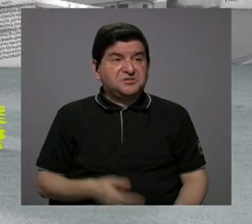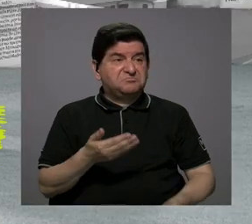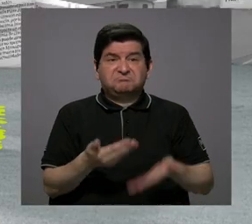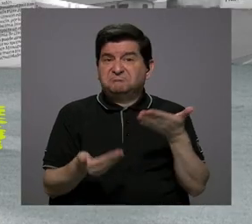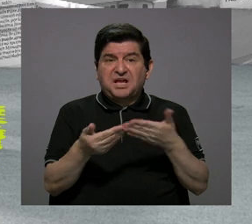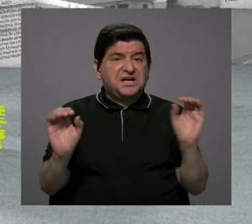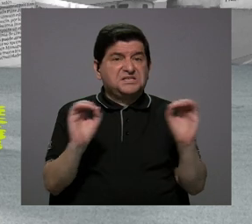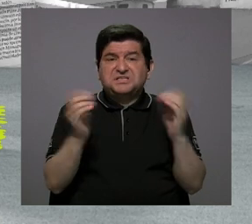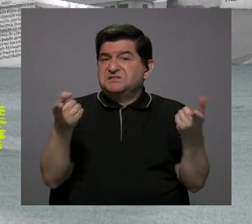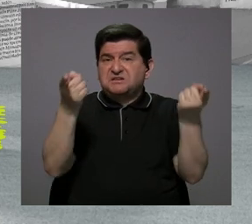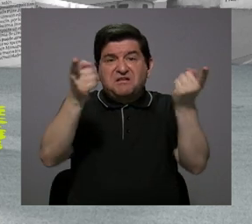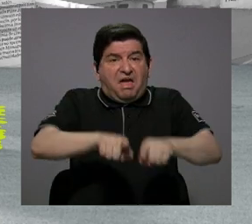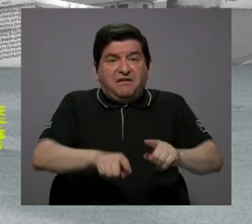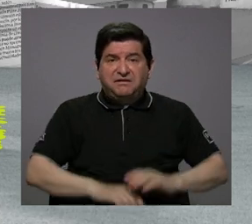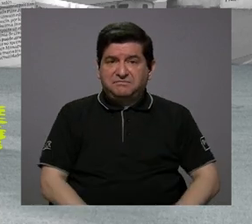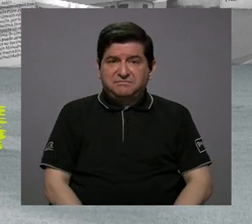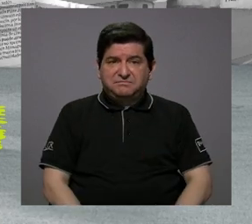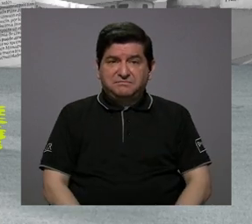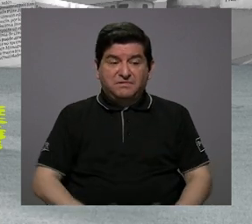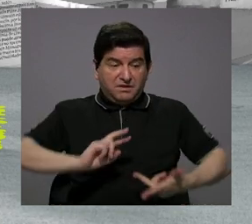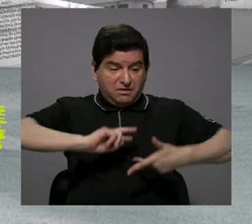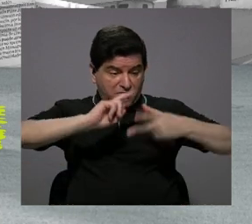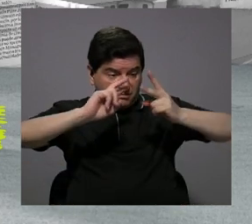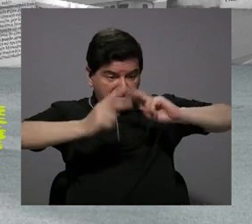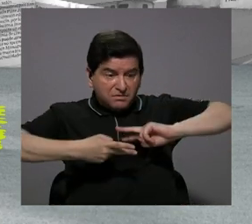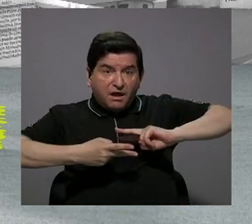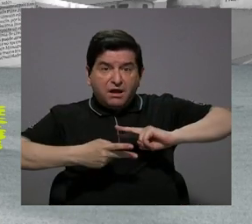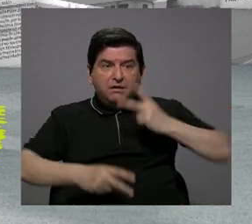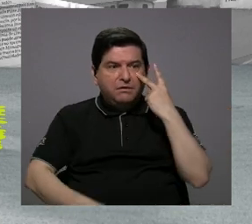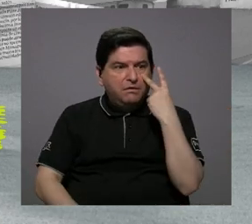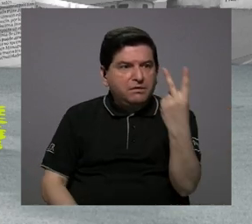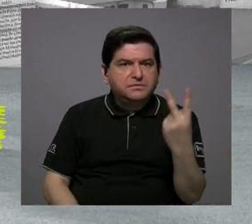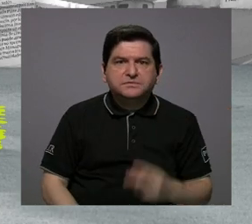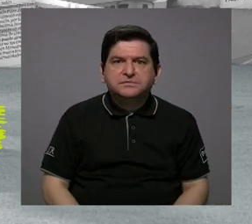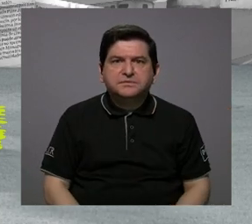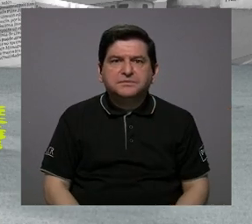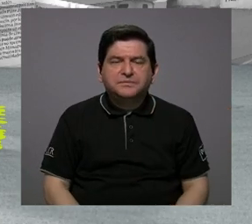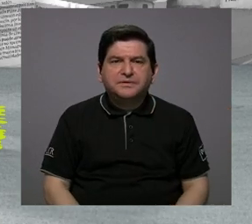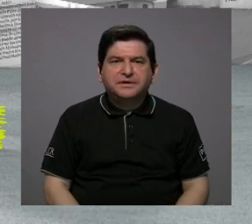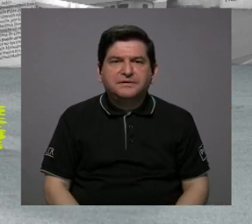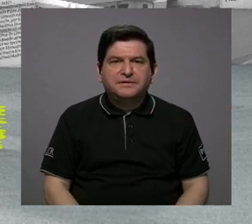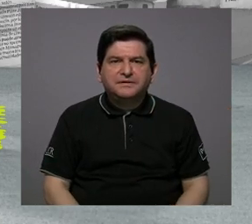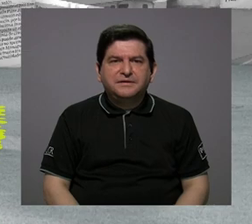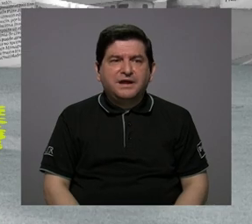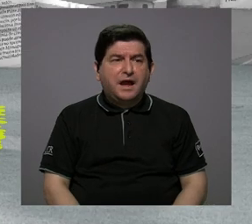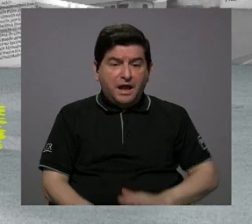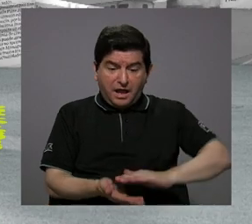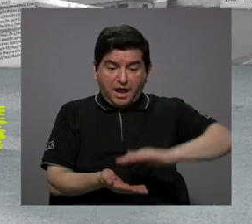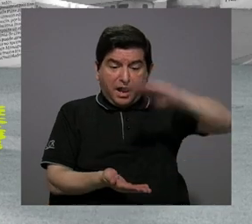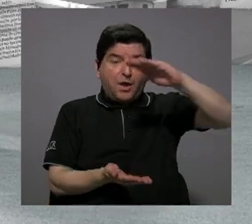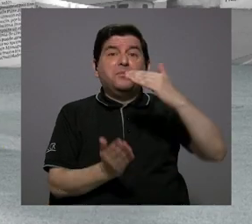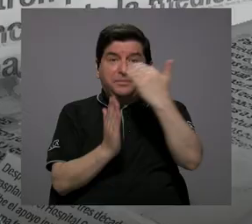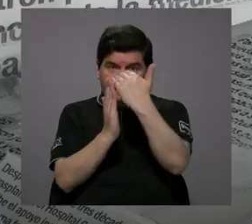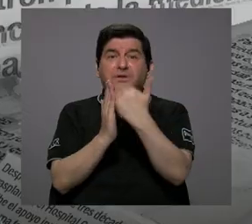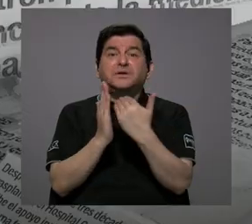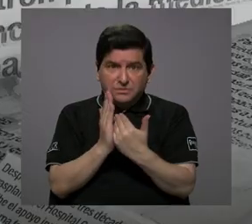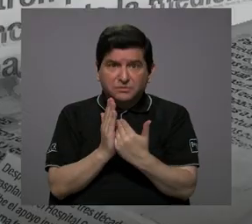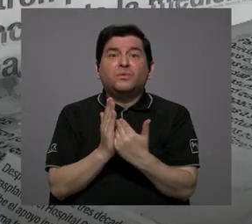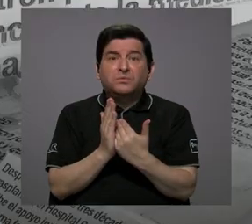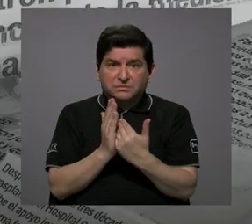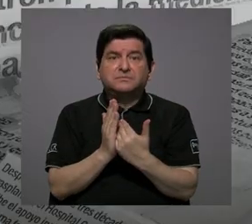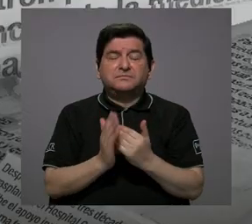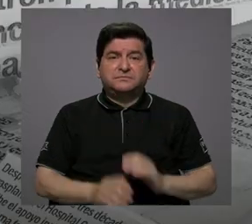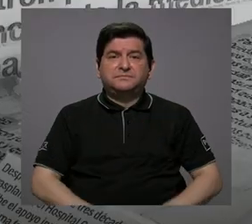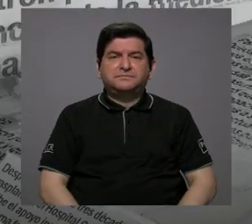no ha ocurrido absolutamente nada, y por el contrario, hemos visto un incremento en las listas de espera. Eso le iba a preguntar